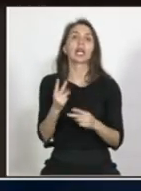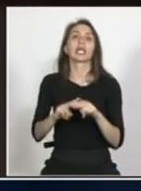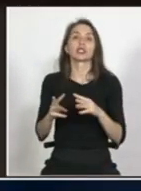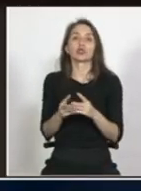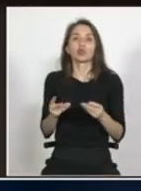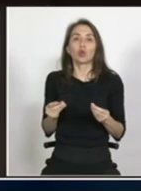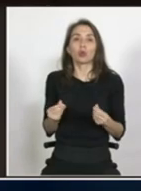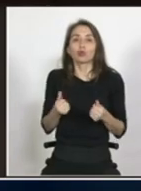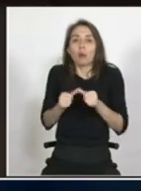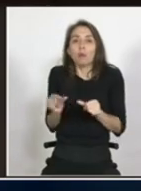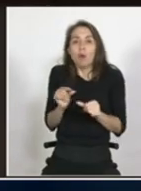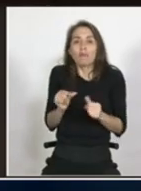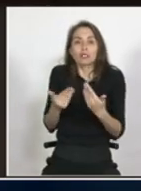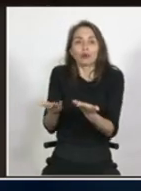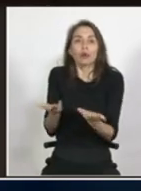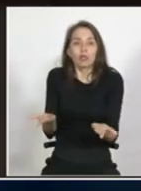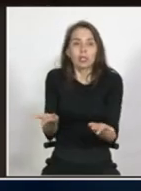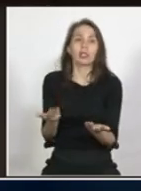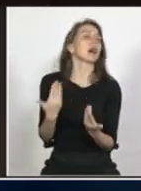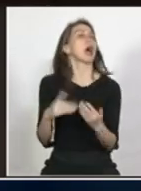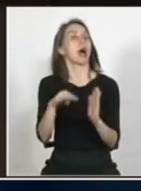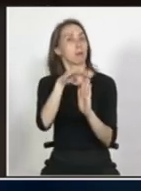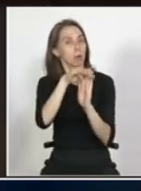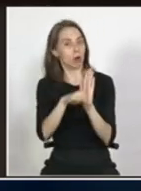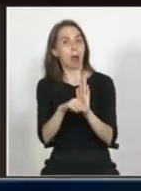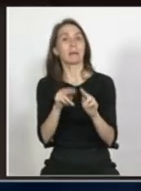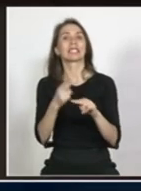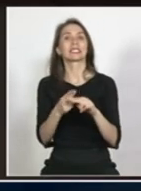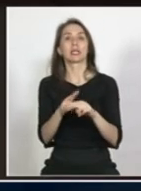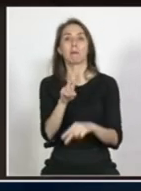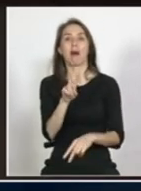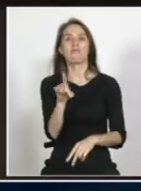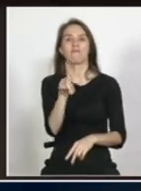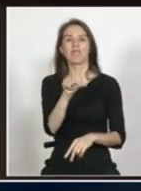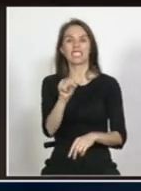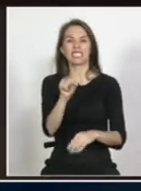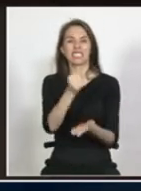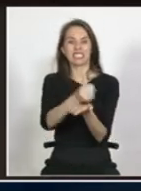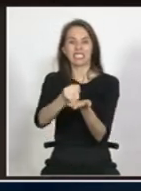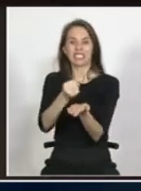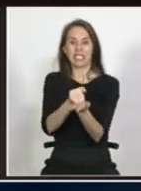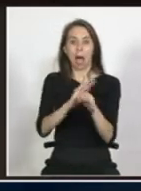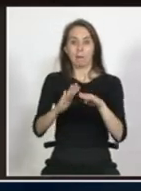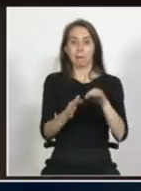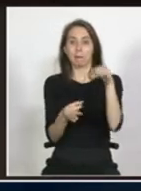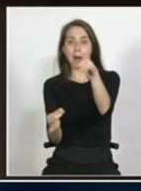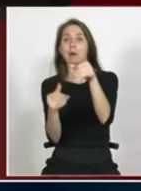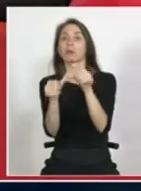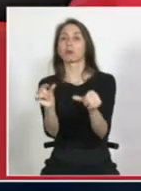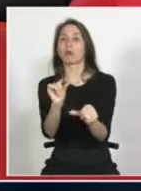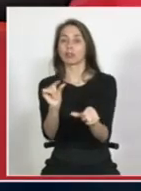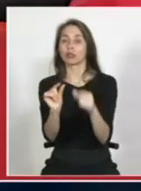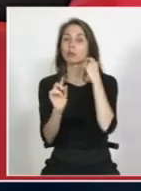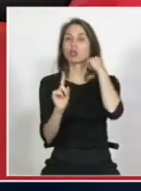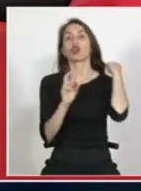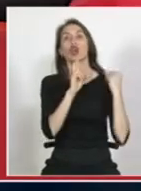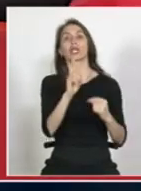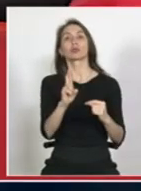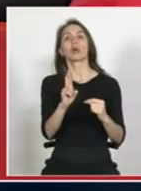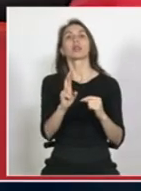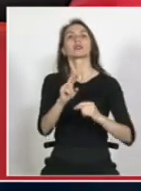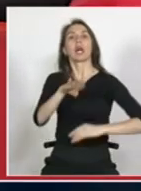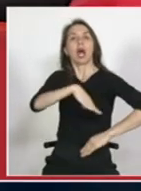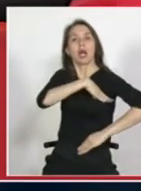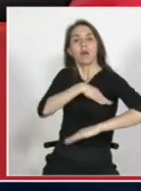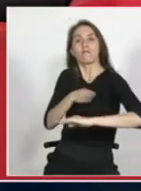adoptar entiendo que ya hay un programa hay una visa temporal pero no resuelve los problemas asociados a la encuesta social de hogares eso no existe o sea